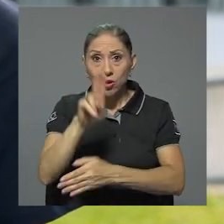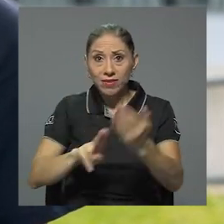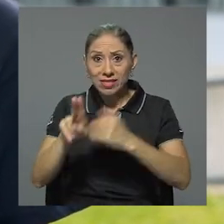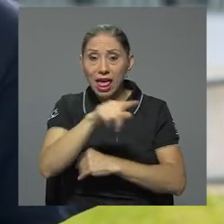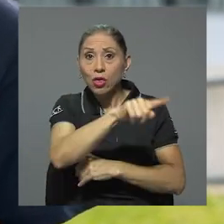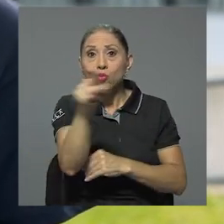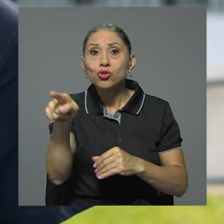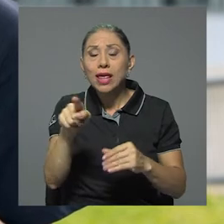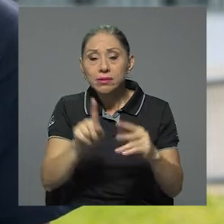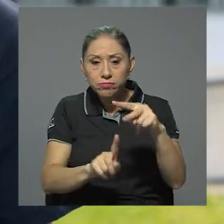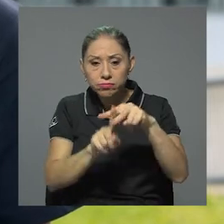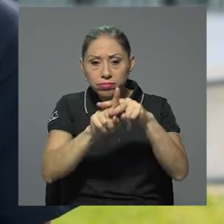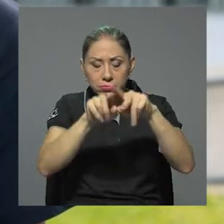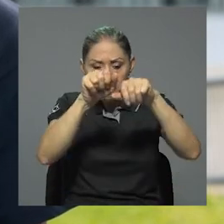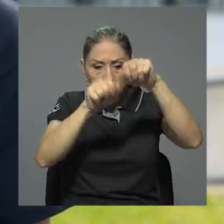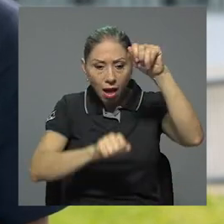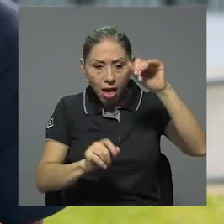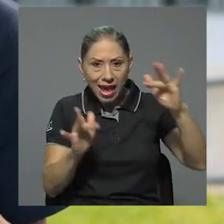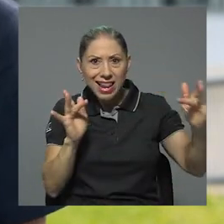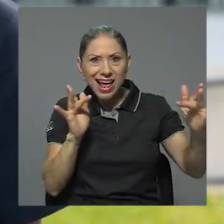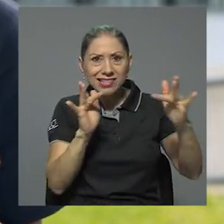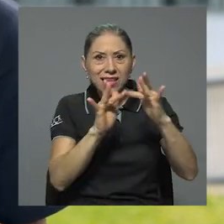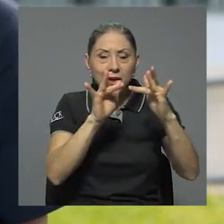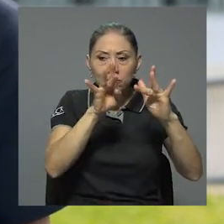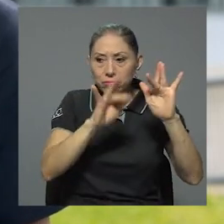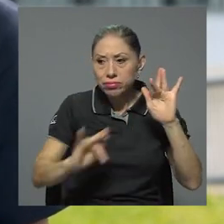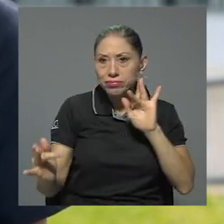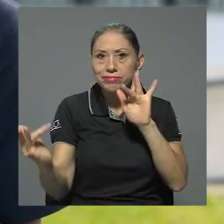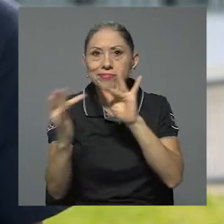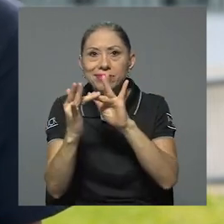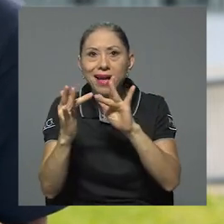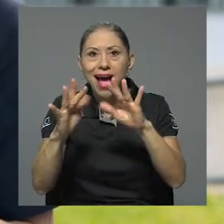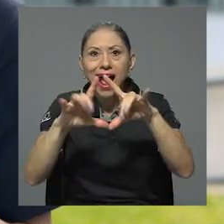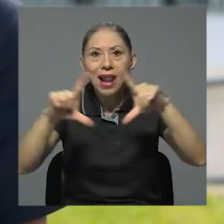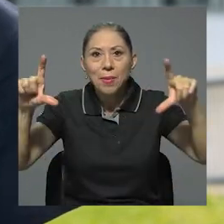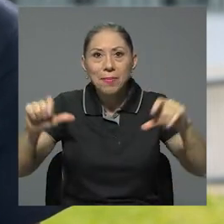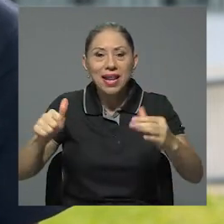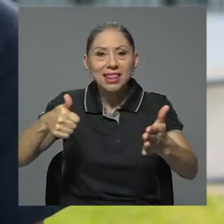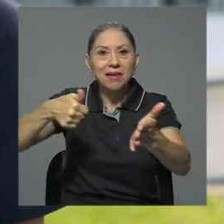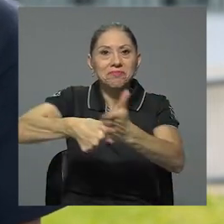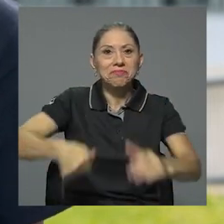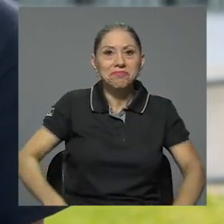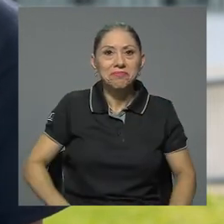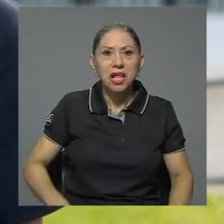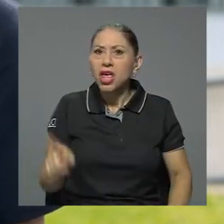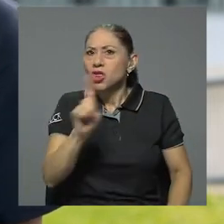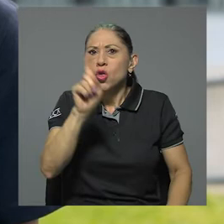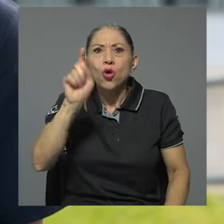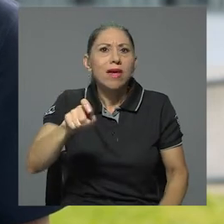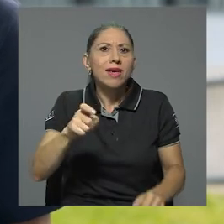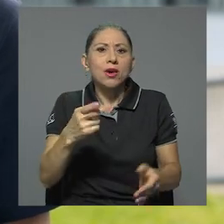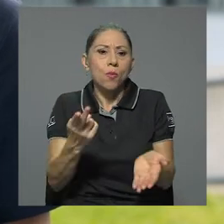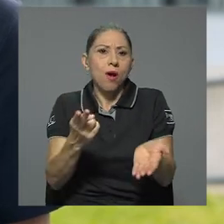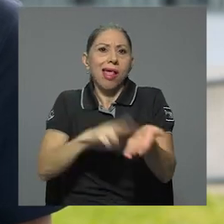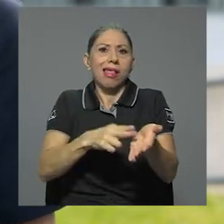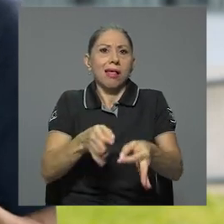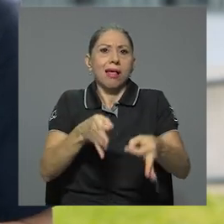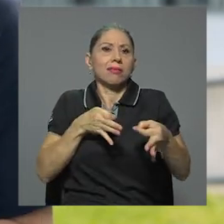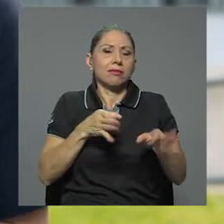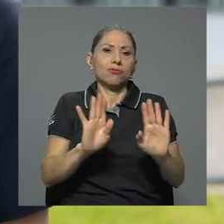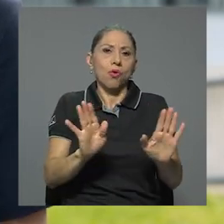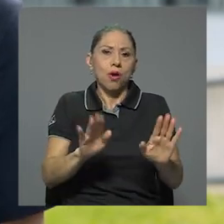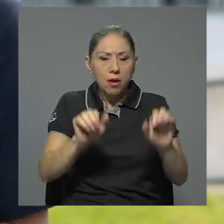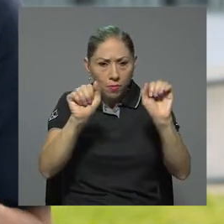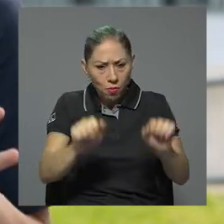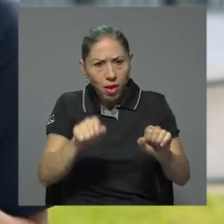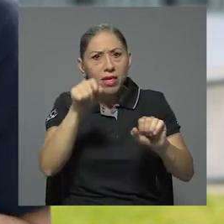un enlace que les va a llevar a las papeletas, les va a llegar de manera inmediata, sin necesidad de tener que identificarse previamente. Ahí podrán